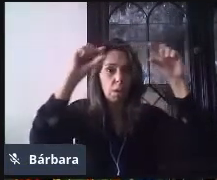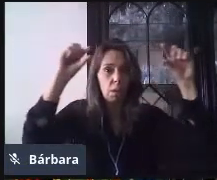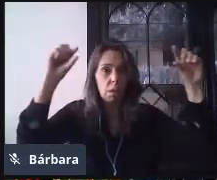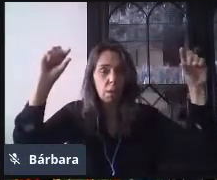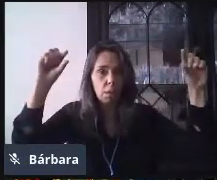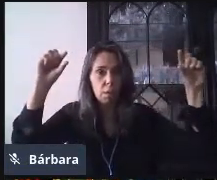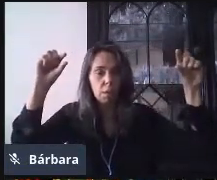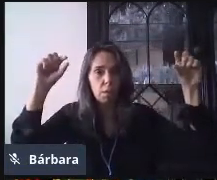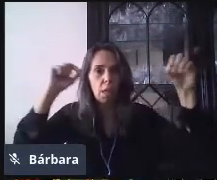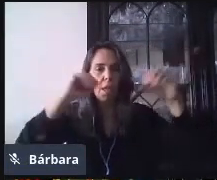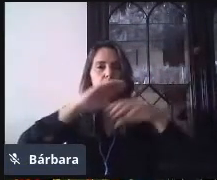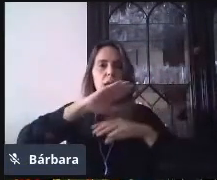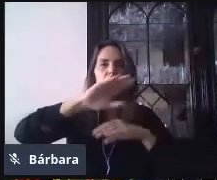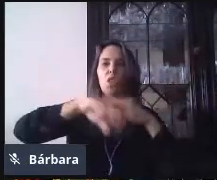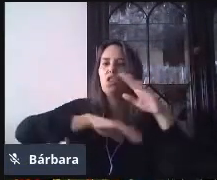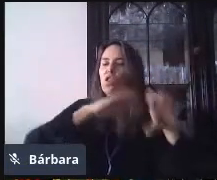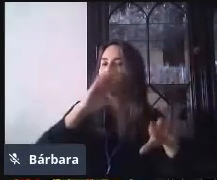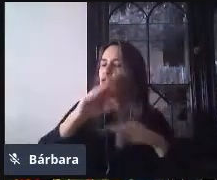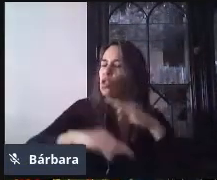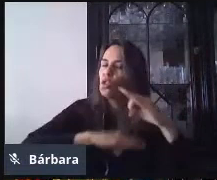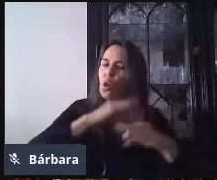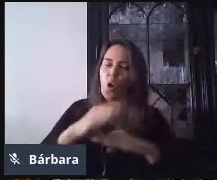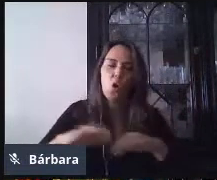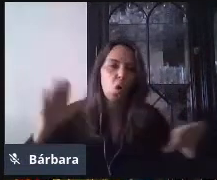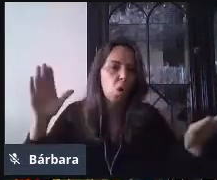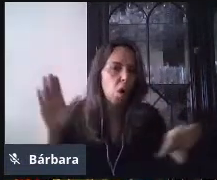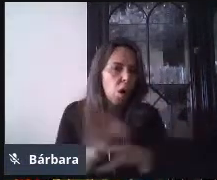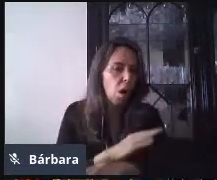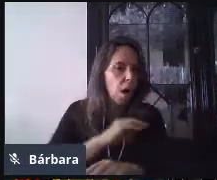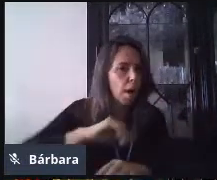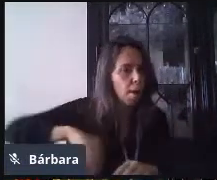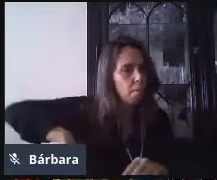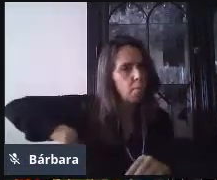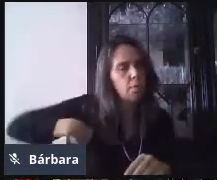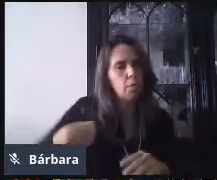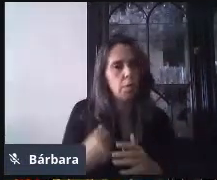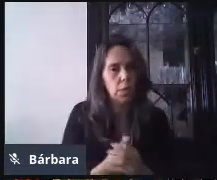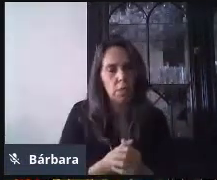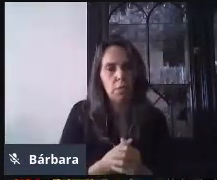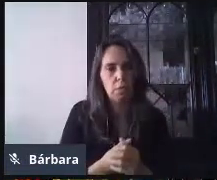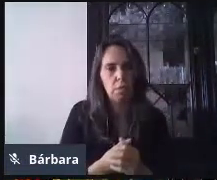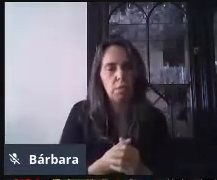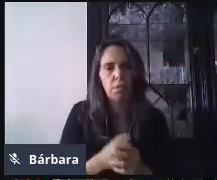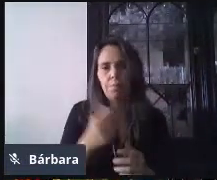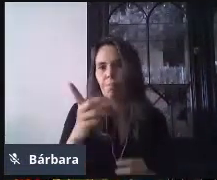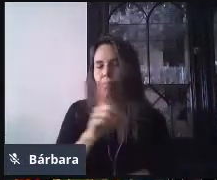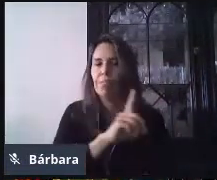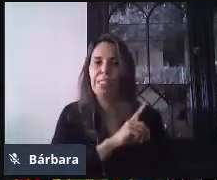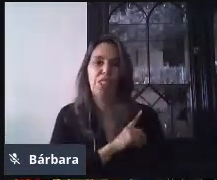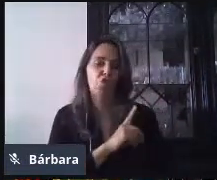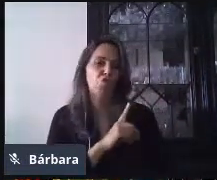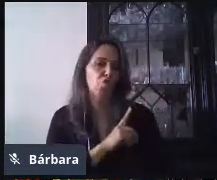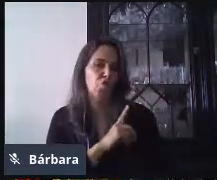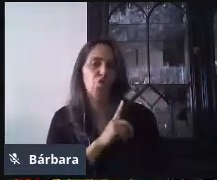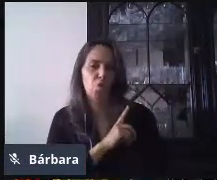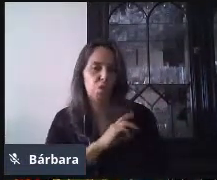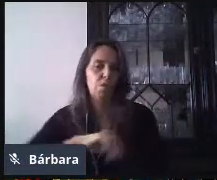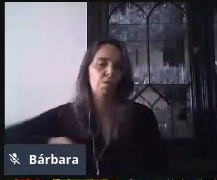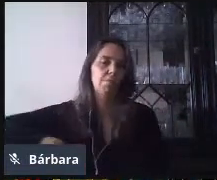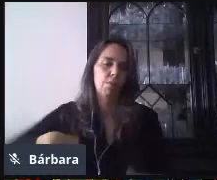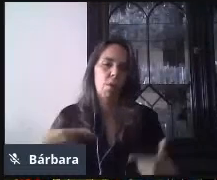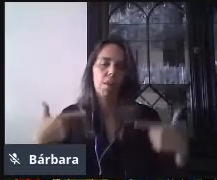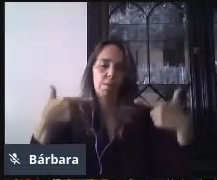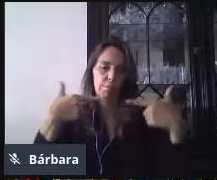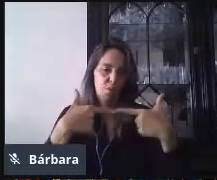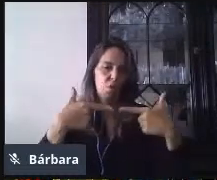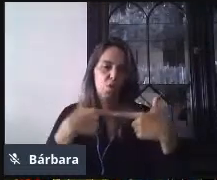todos los cambios en drag. ¿Esto qué significa? Que yo no tengo que guardarlo con ningún botón, sino que automáticamente Google Drive, lo que hace